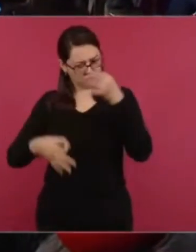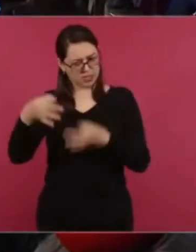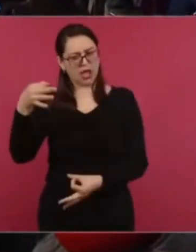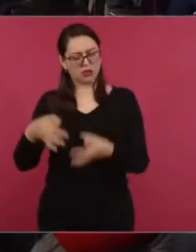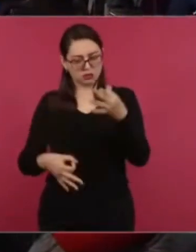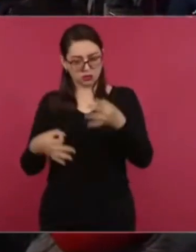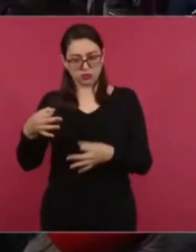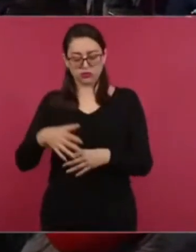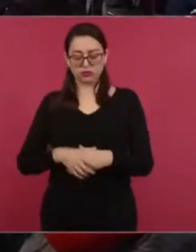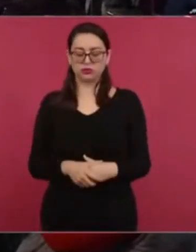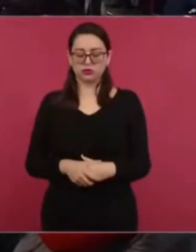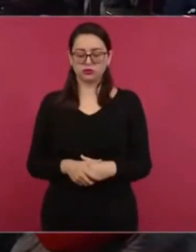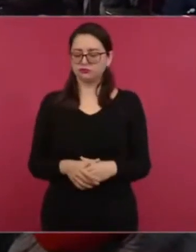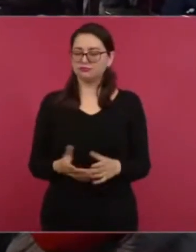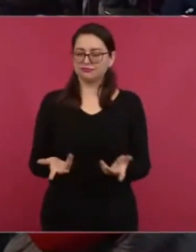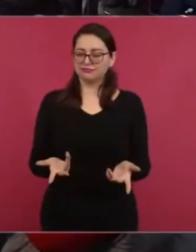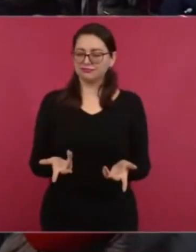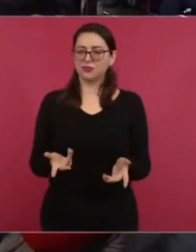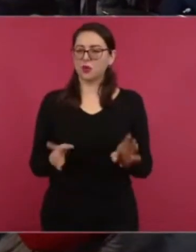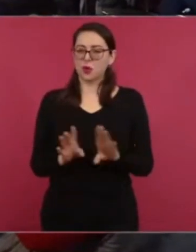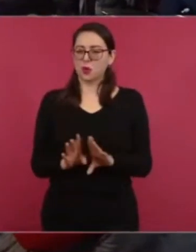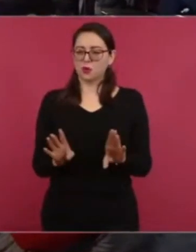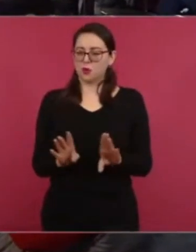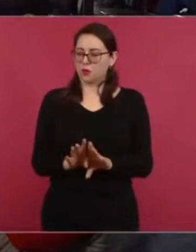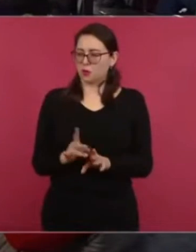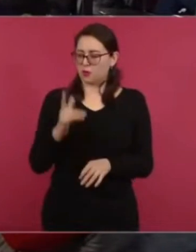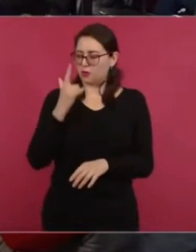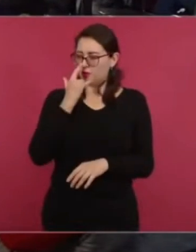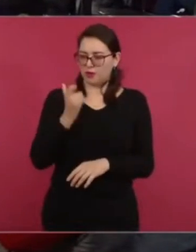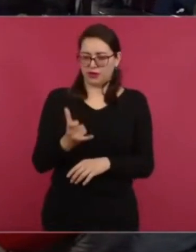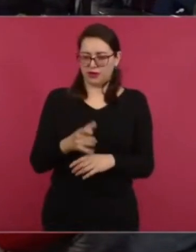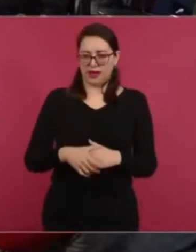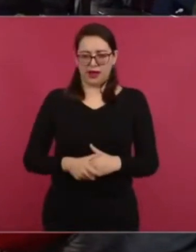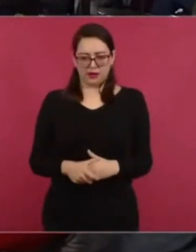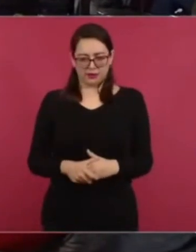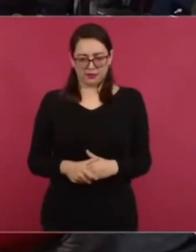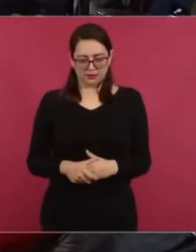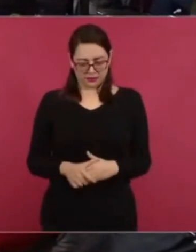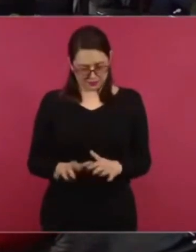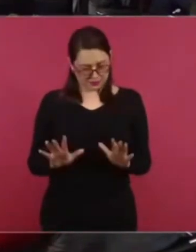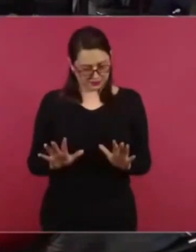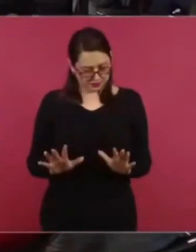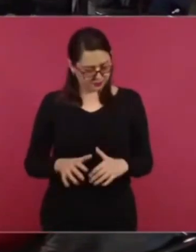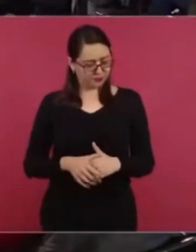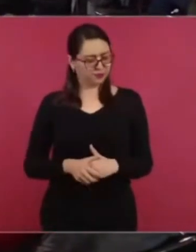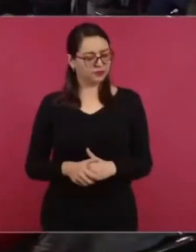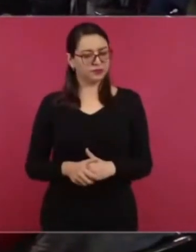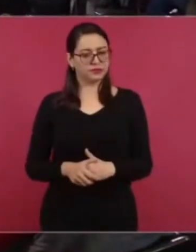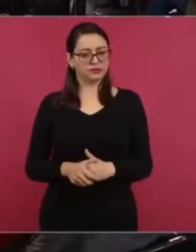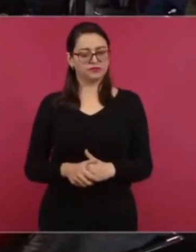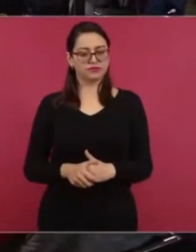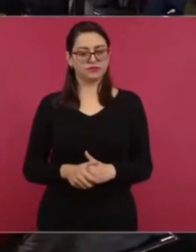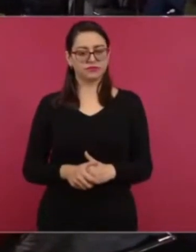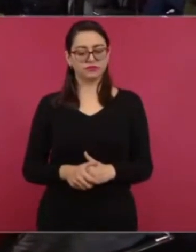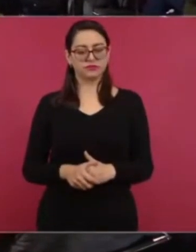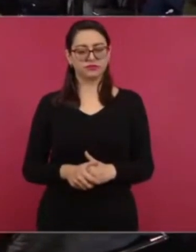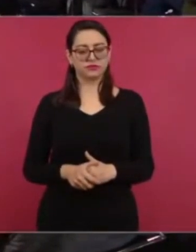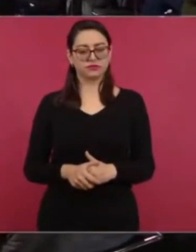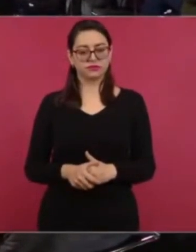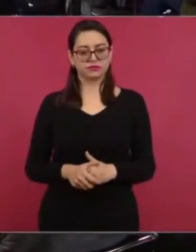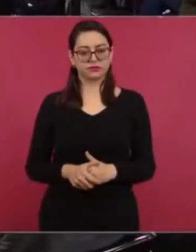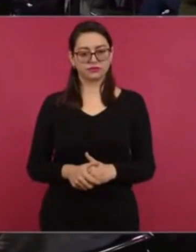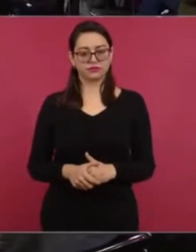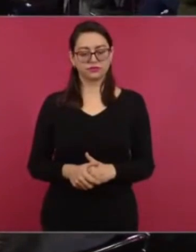pero más vamos a suponer de que no se cumplió